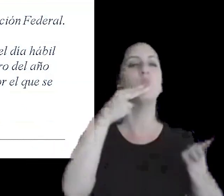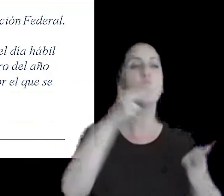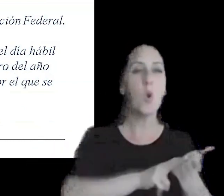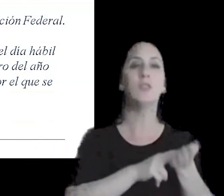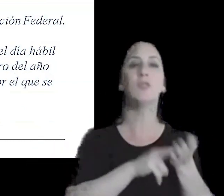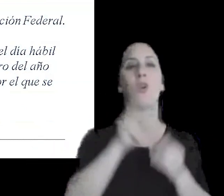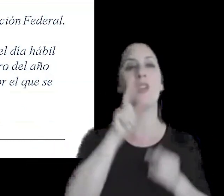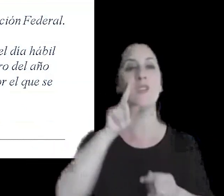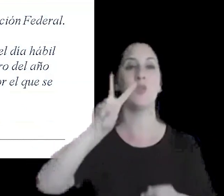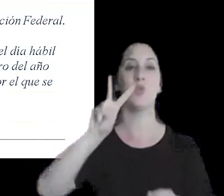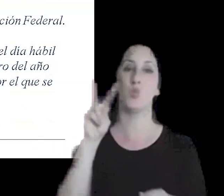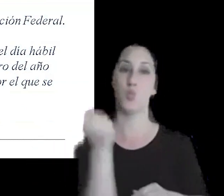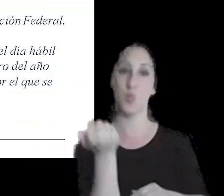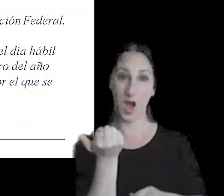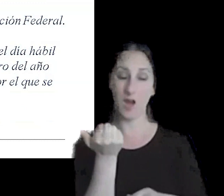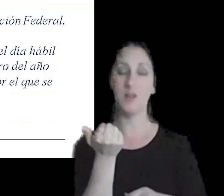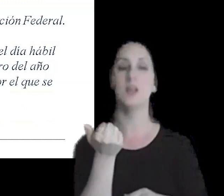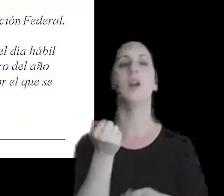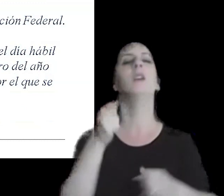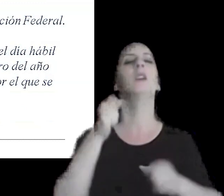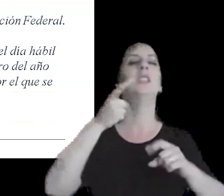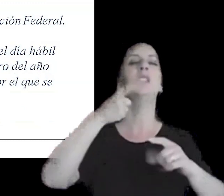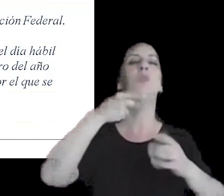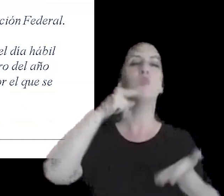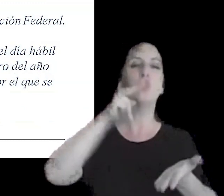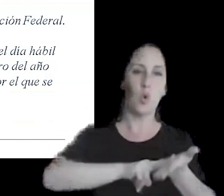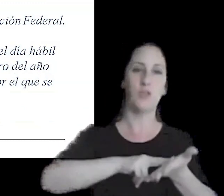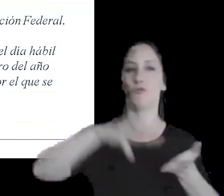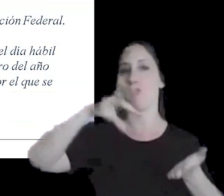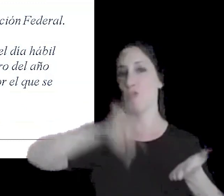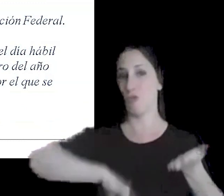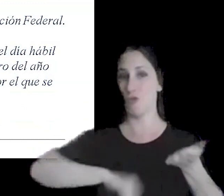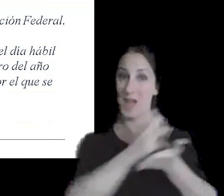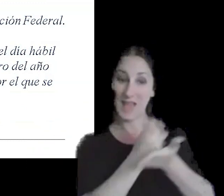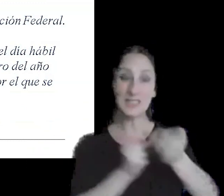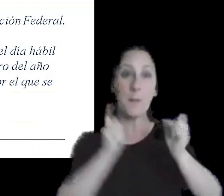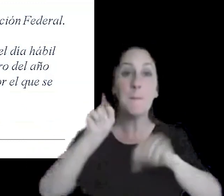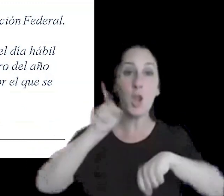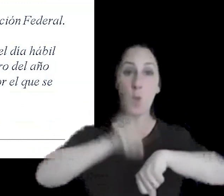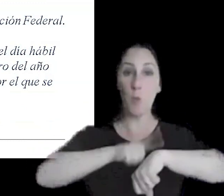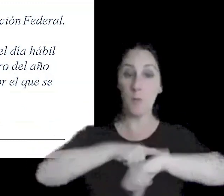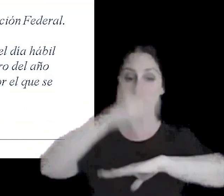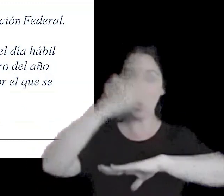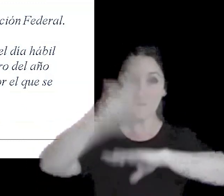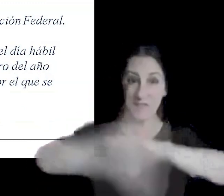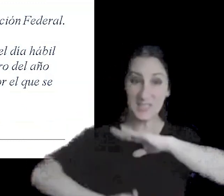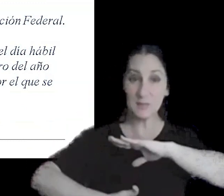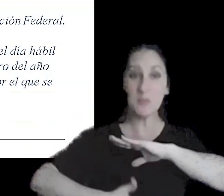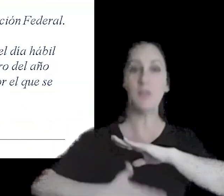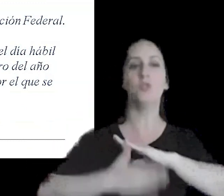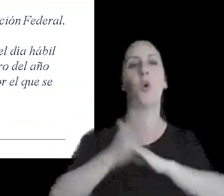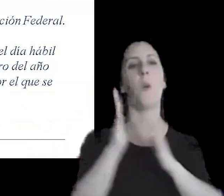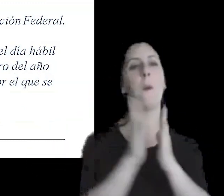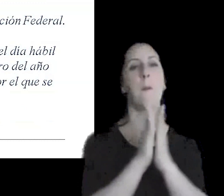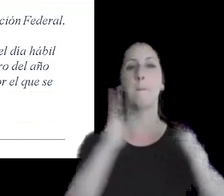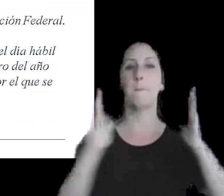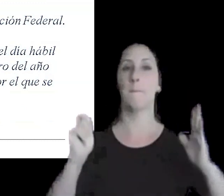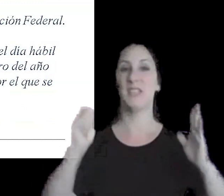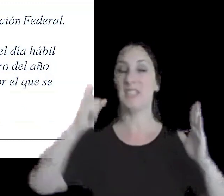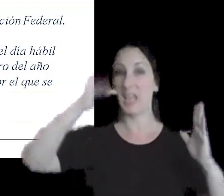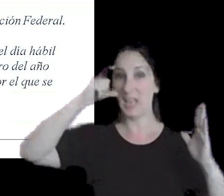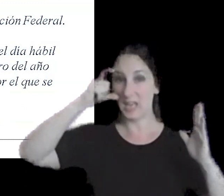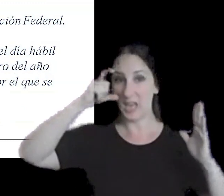agregado por impuesto a las ganancias siempre que el vencimiento opere durante el mes de enero por el cual está